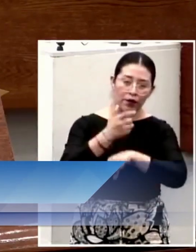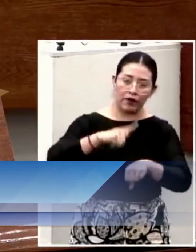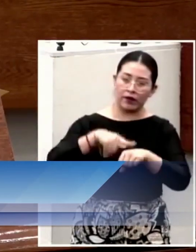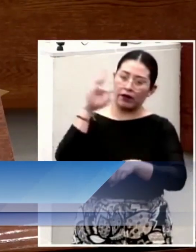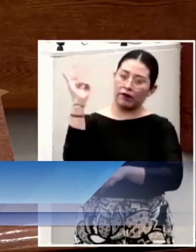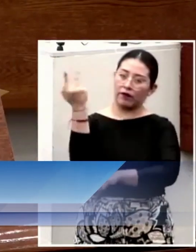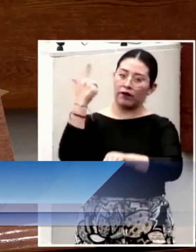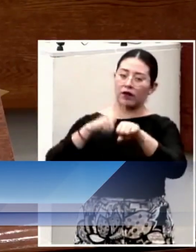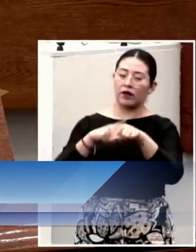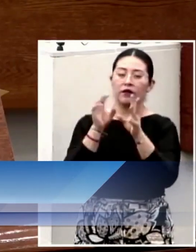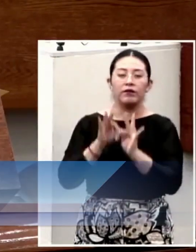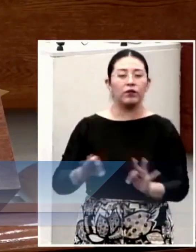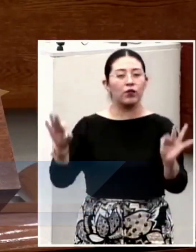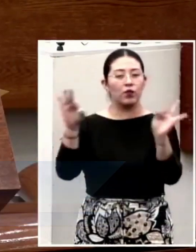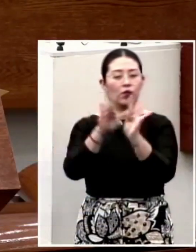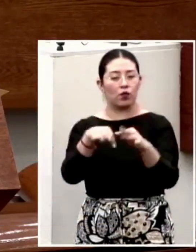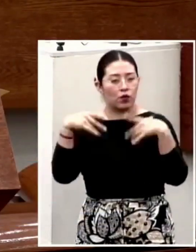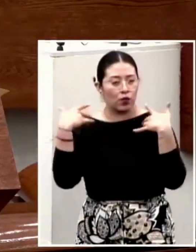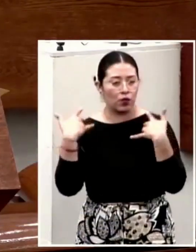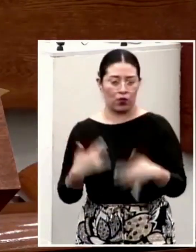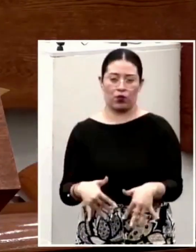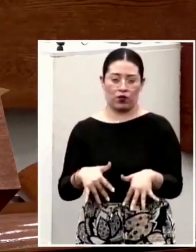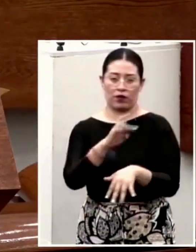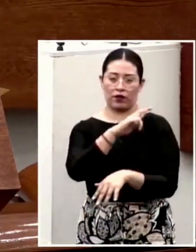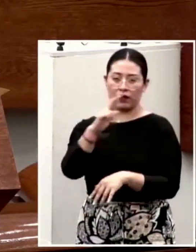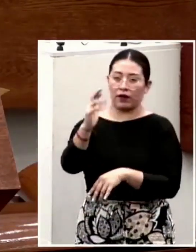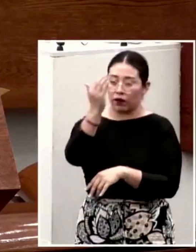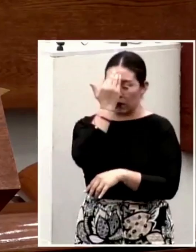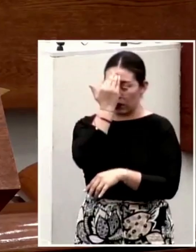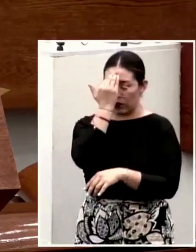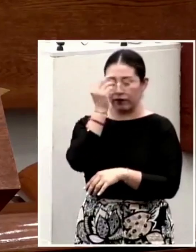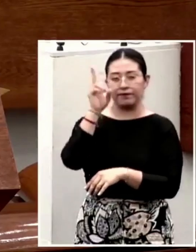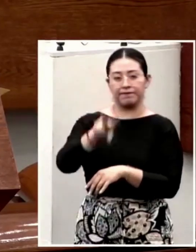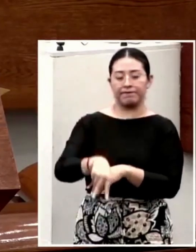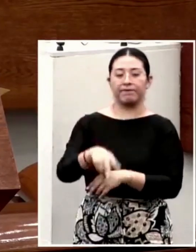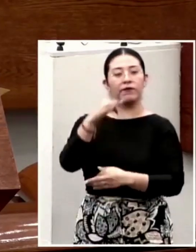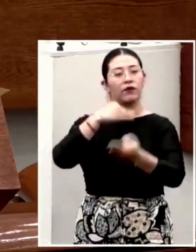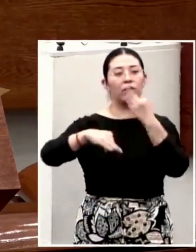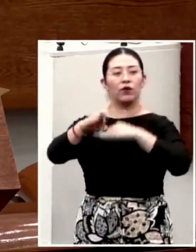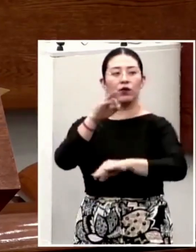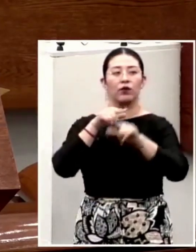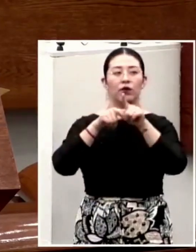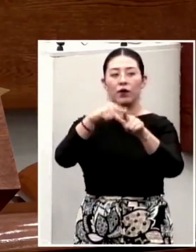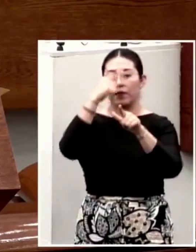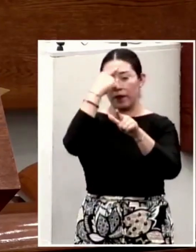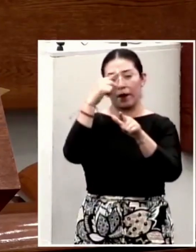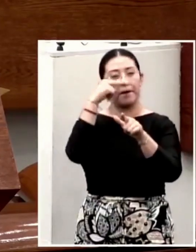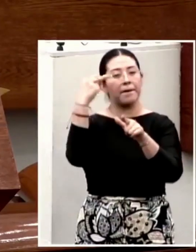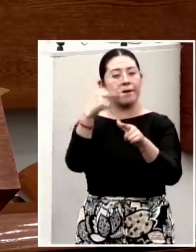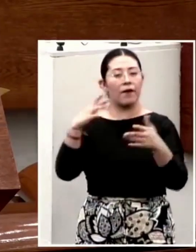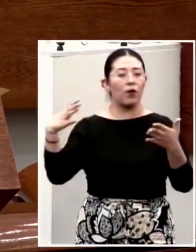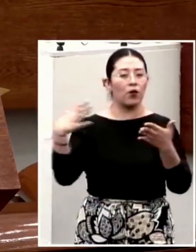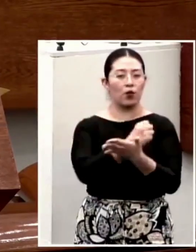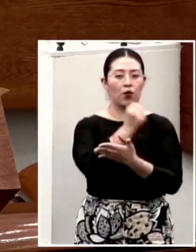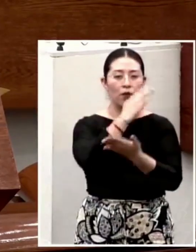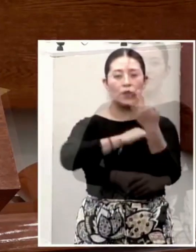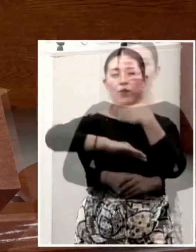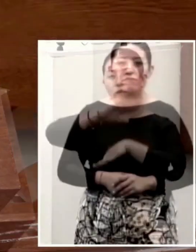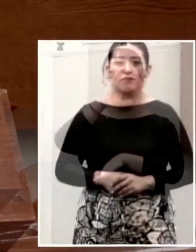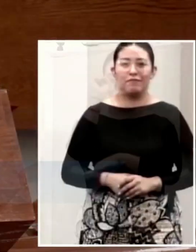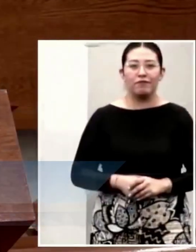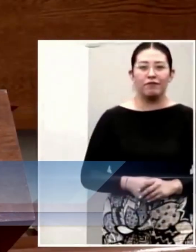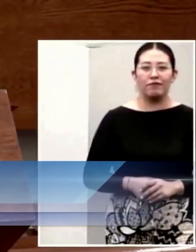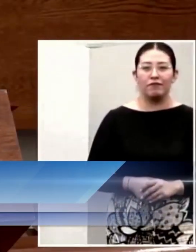federal, es innegable y muy reconocida, además de sus logros para México y para San Luis